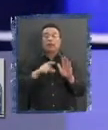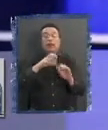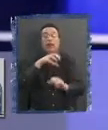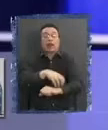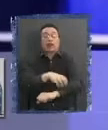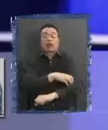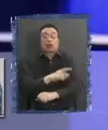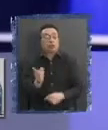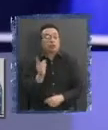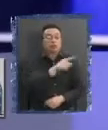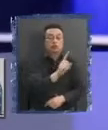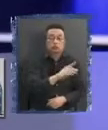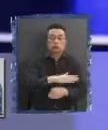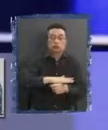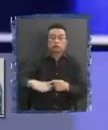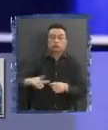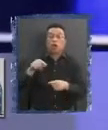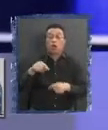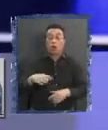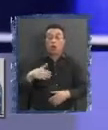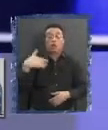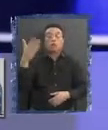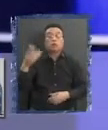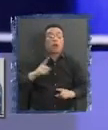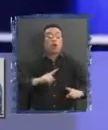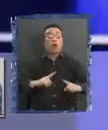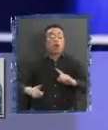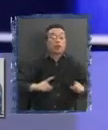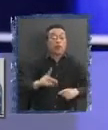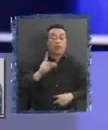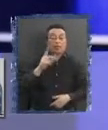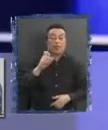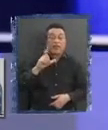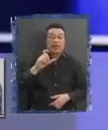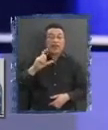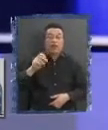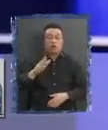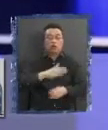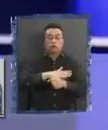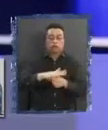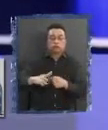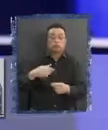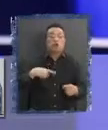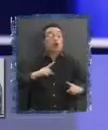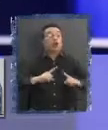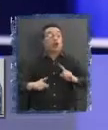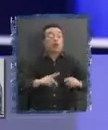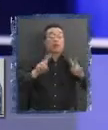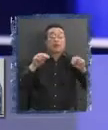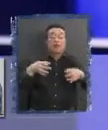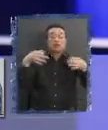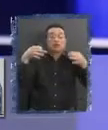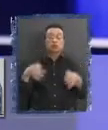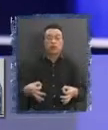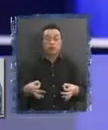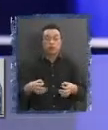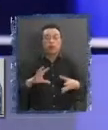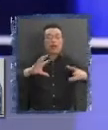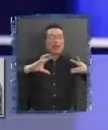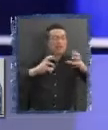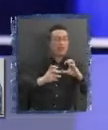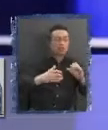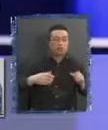¿Qué significa eso? Que el día de mañana cuando queramos coordinar, por ejemplo, el delegado presidencial se elimina. Cuando queramos coordinar, por ejemplo, temas de seguridad, temas de catástrofe,